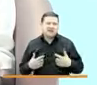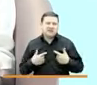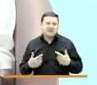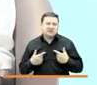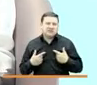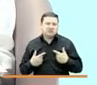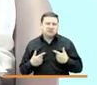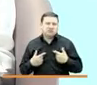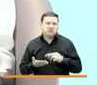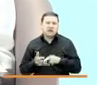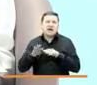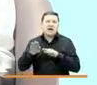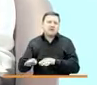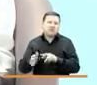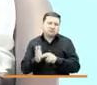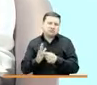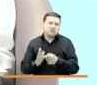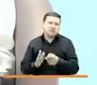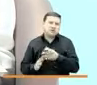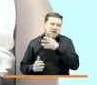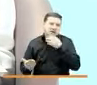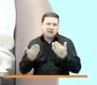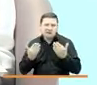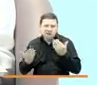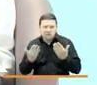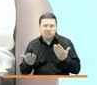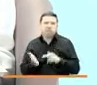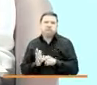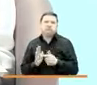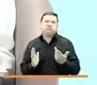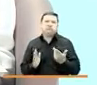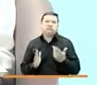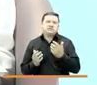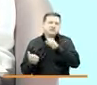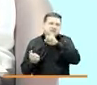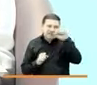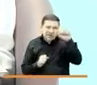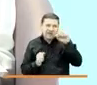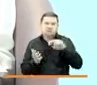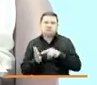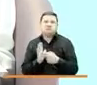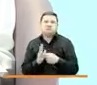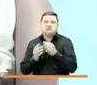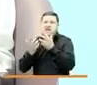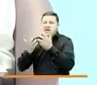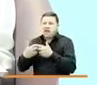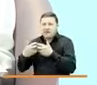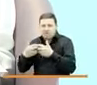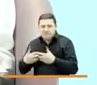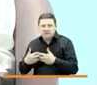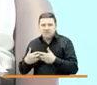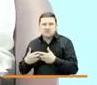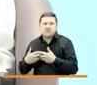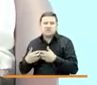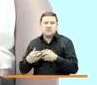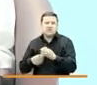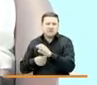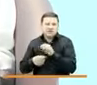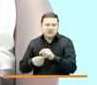van a estar representadas ahí, campesinos, sindicalistas, empresarios del campo y la ciudad,